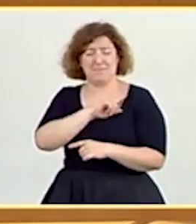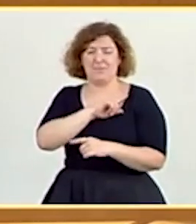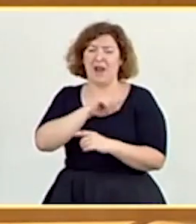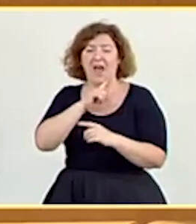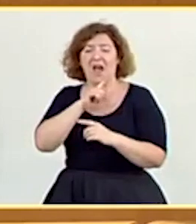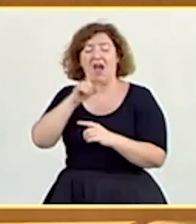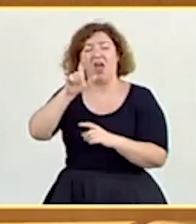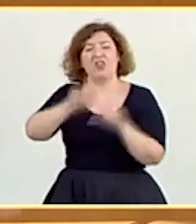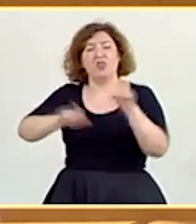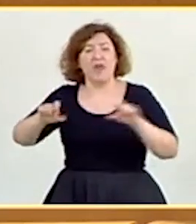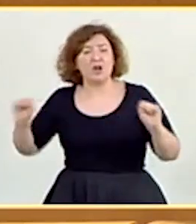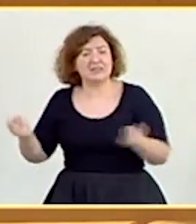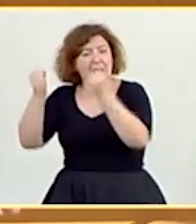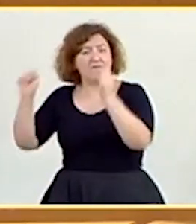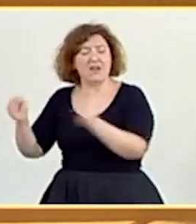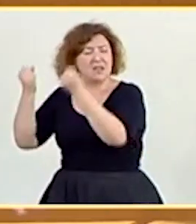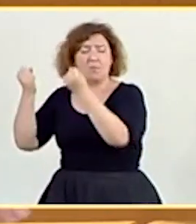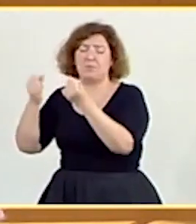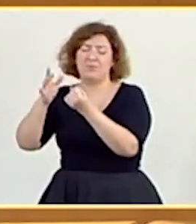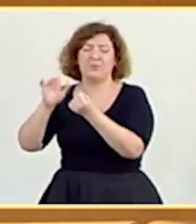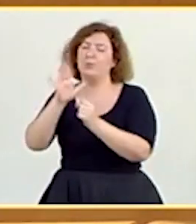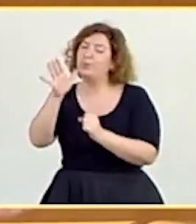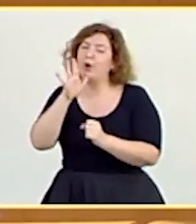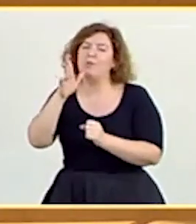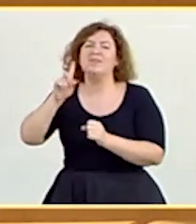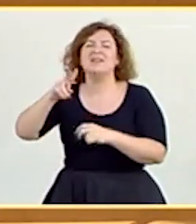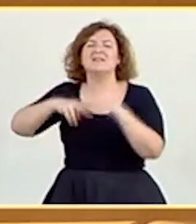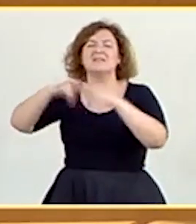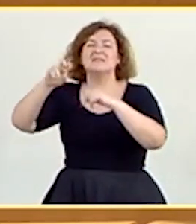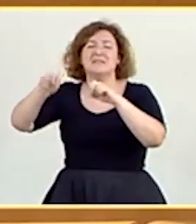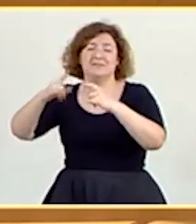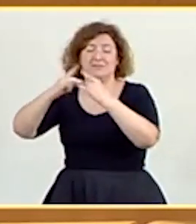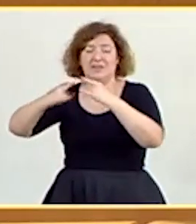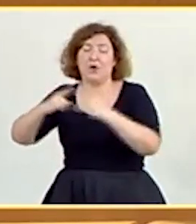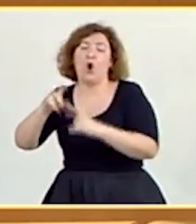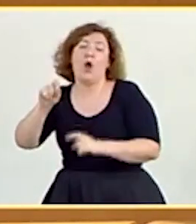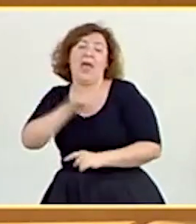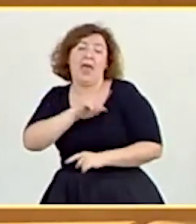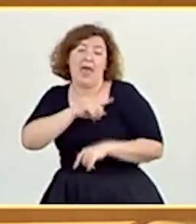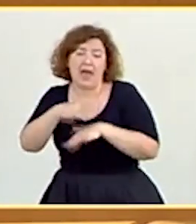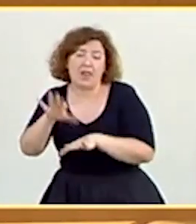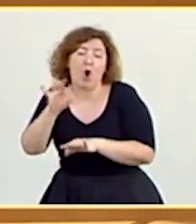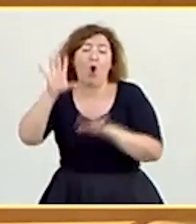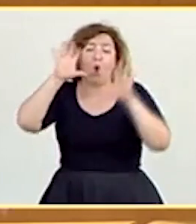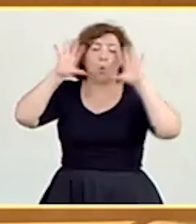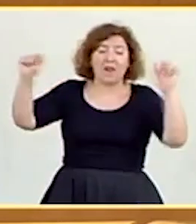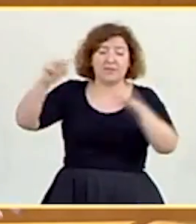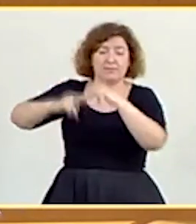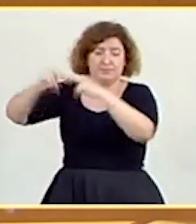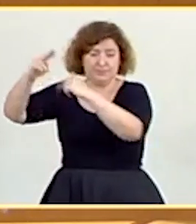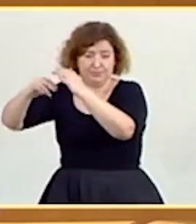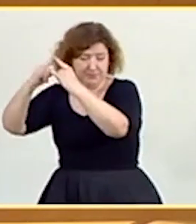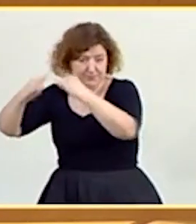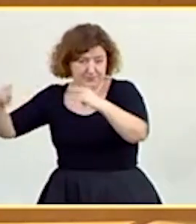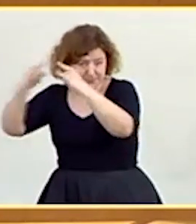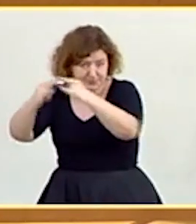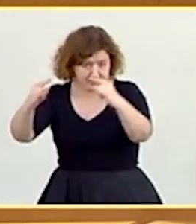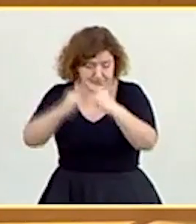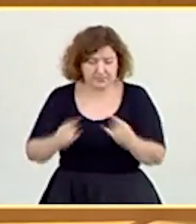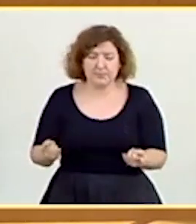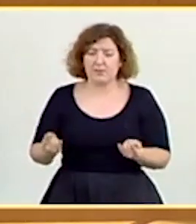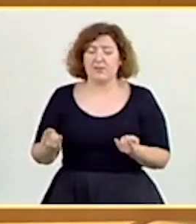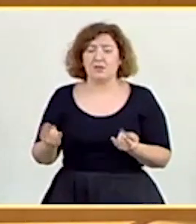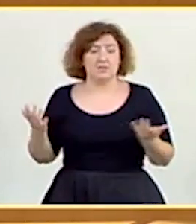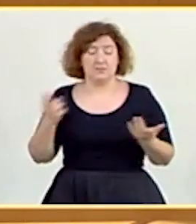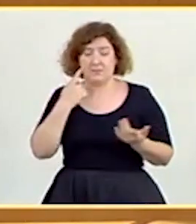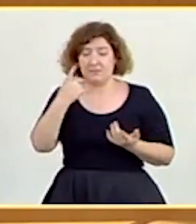muchísimos ciudadanos simplemente porque esos hospitales los montaba o bien el ejército o bien la Guardia Civil. Es una excepción porque mientras